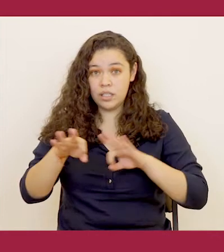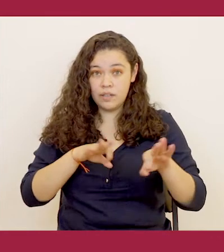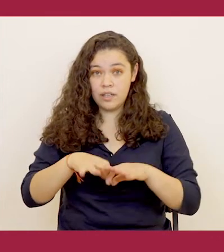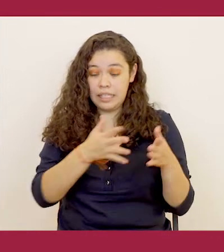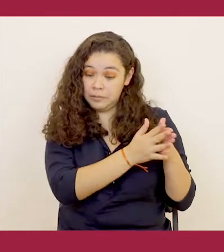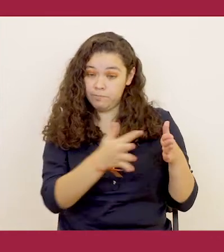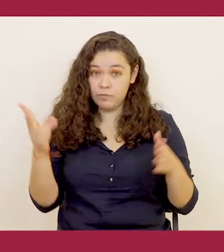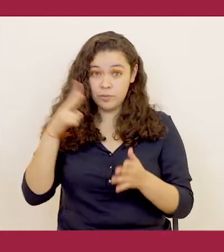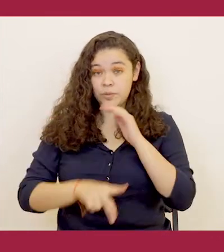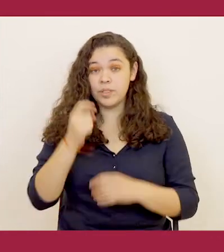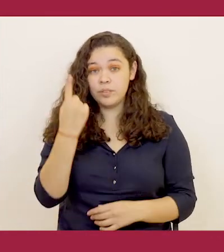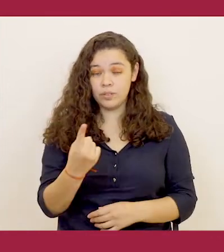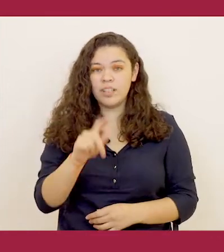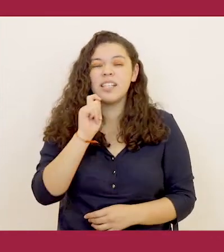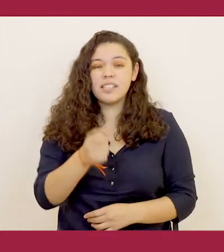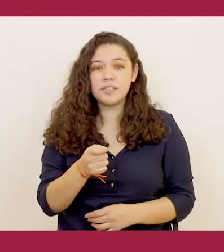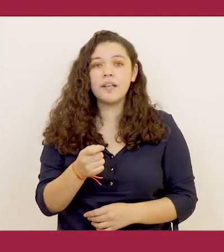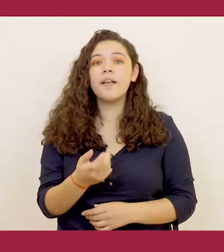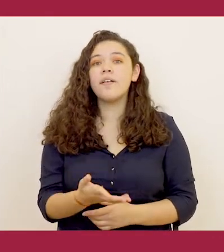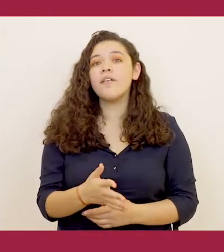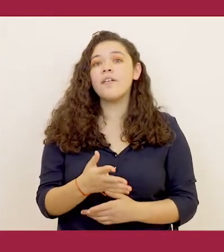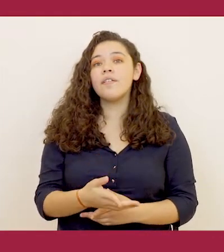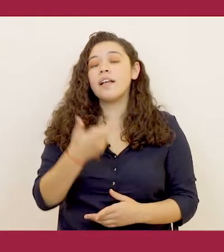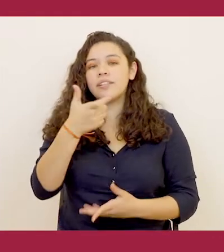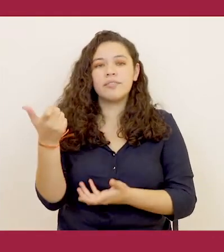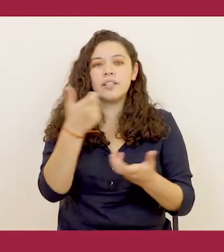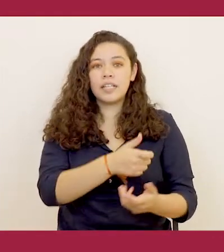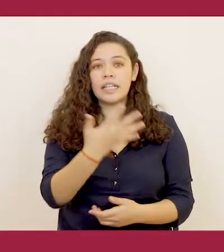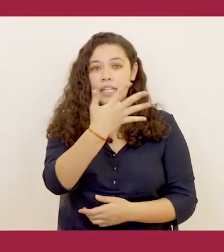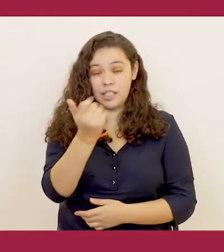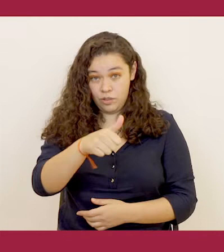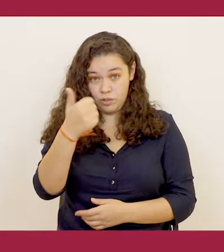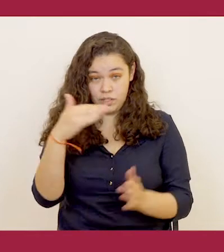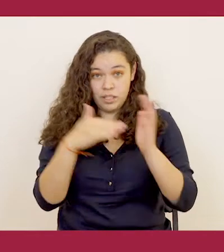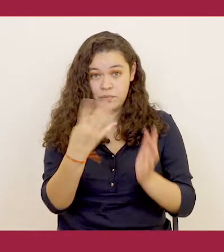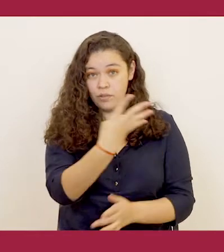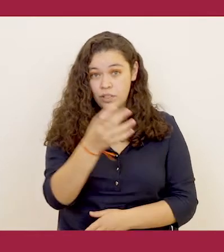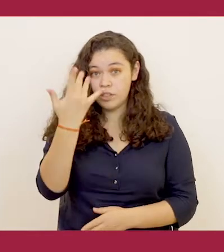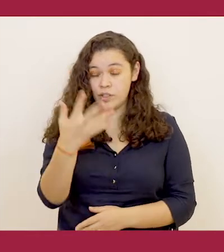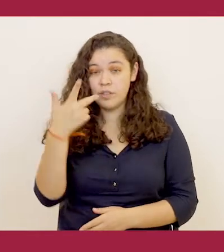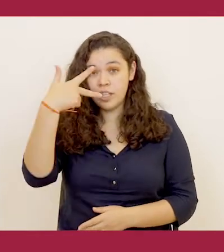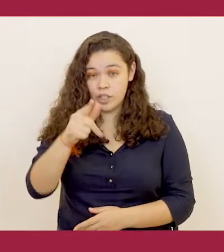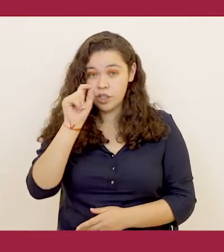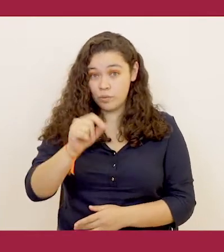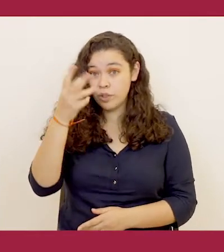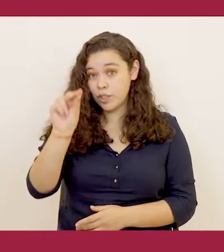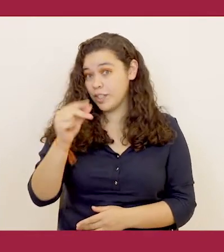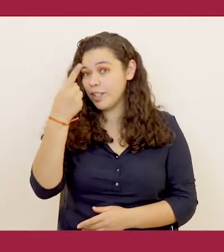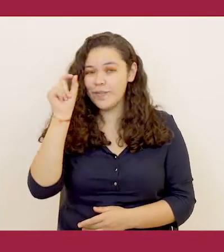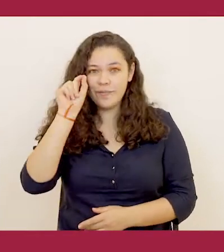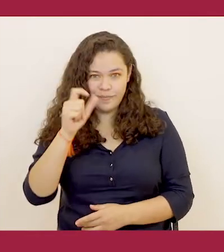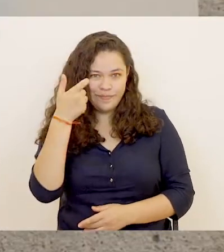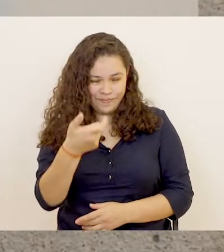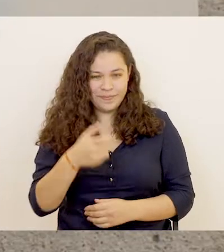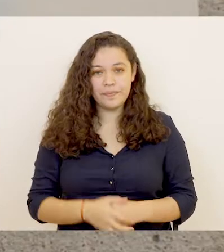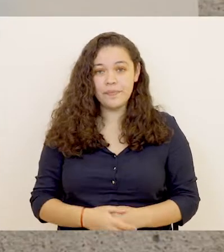trabajo en lo que va de este año, lo que equivale a una aportación económica de 511,458.81